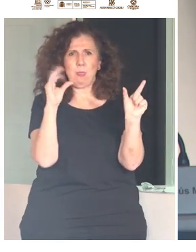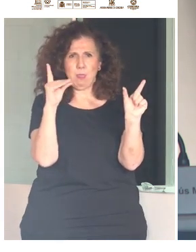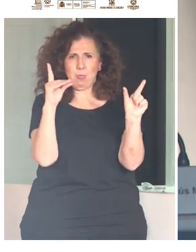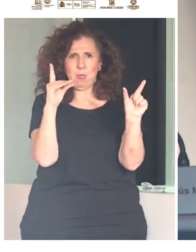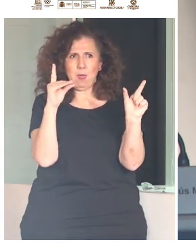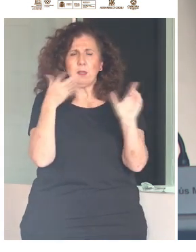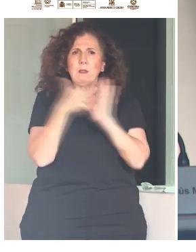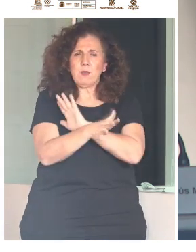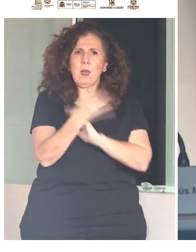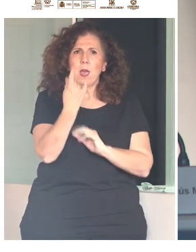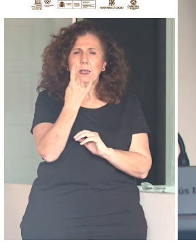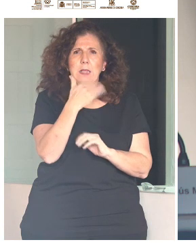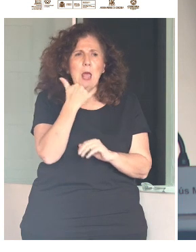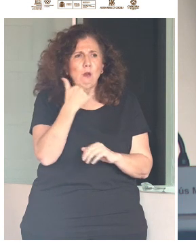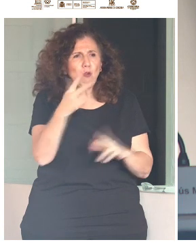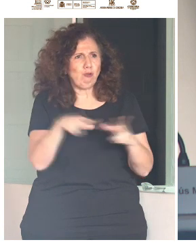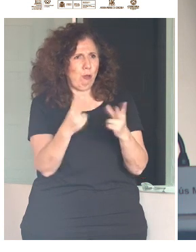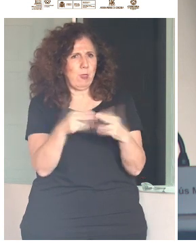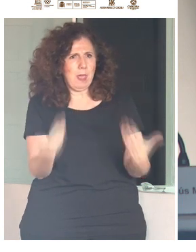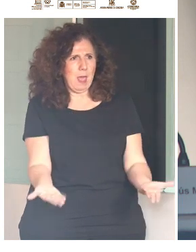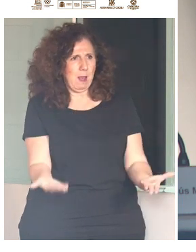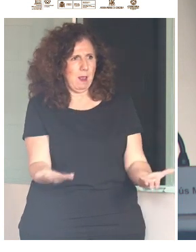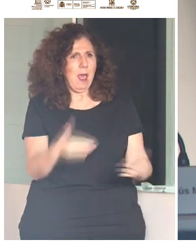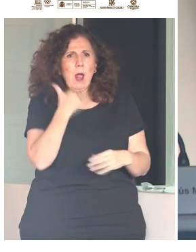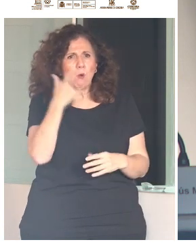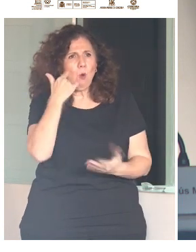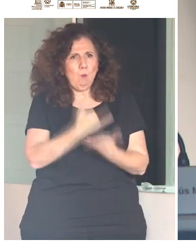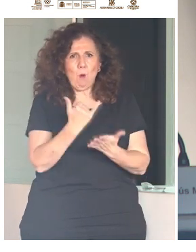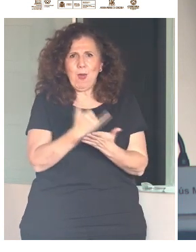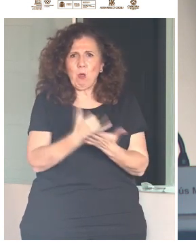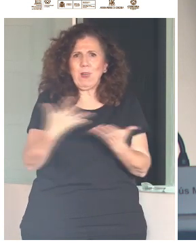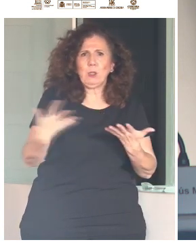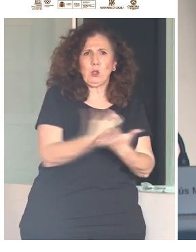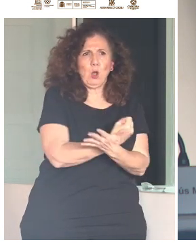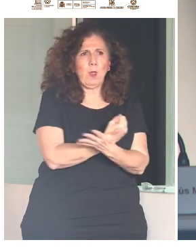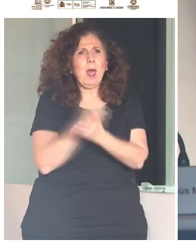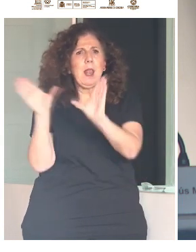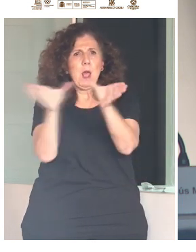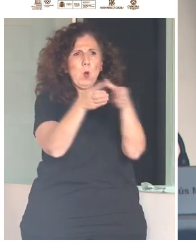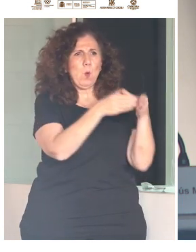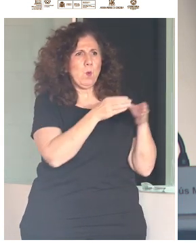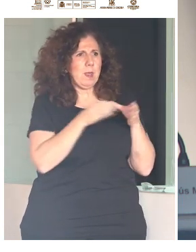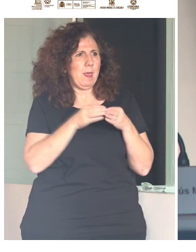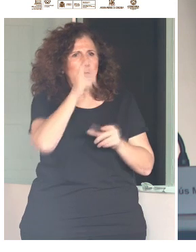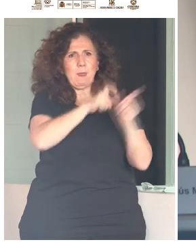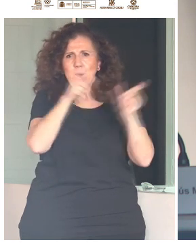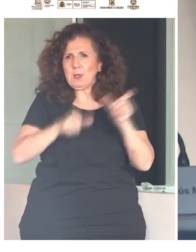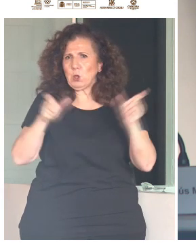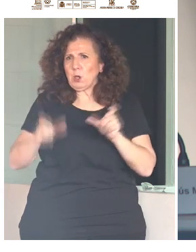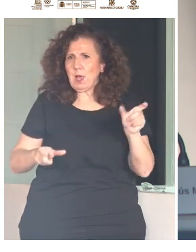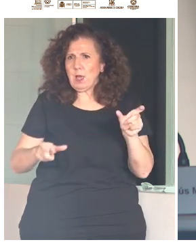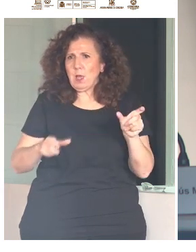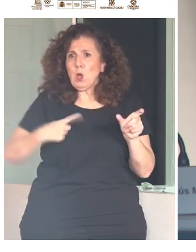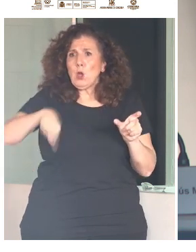circunstancia personal presente y comprobada en todas las comunidades humanas y somos personas con una nota de